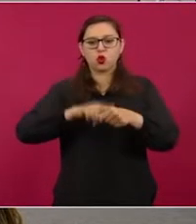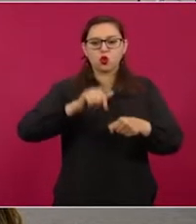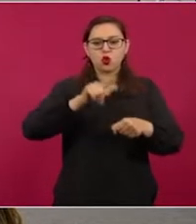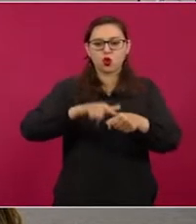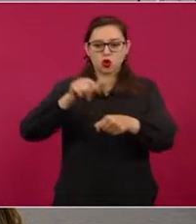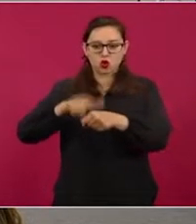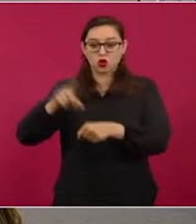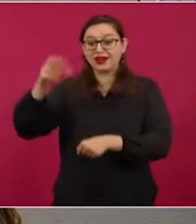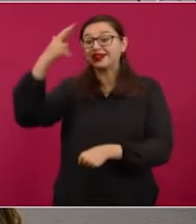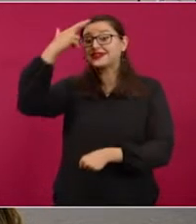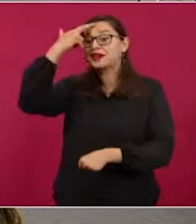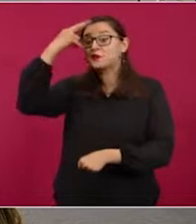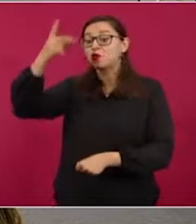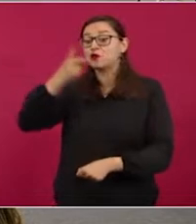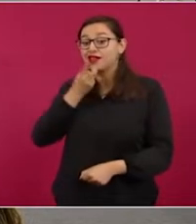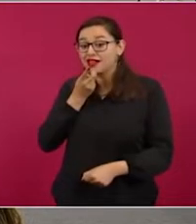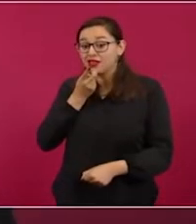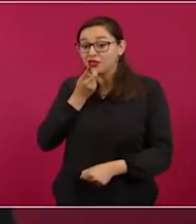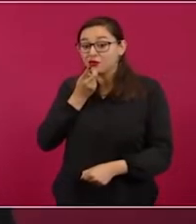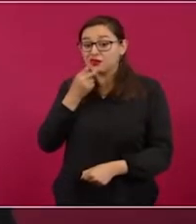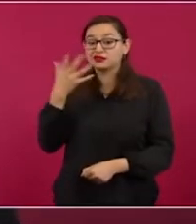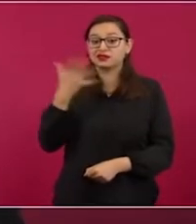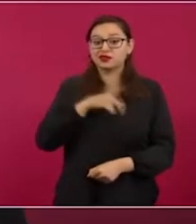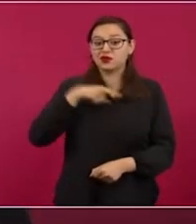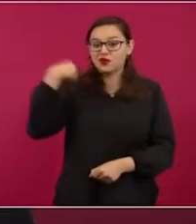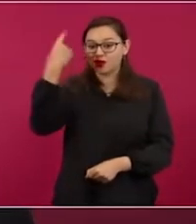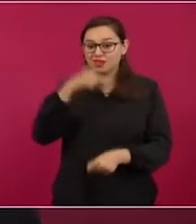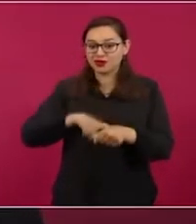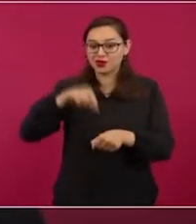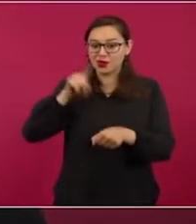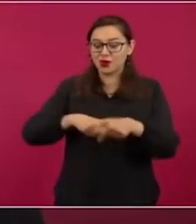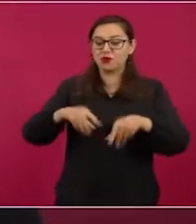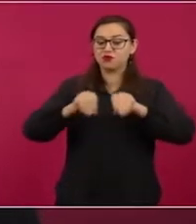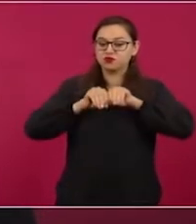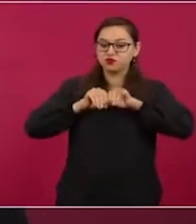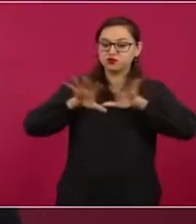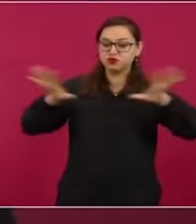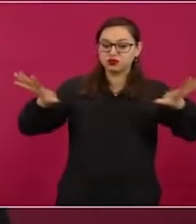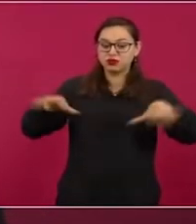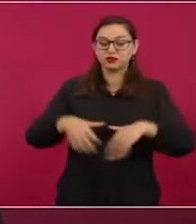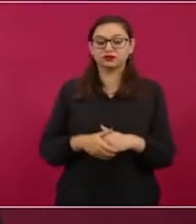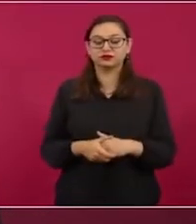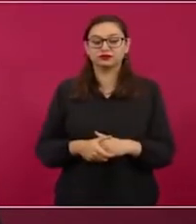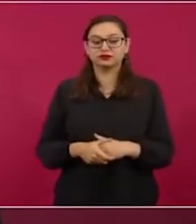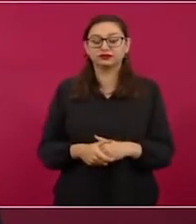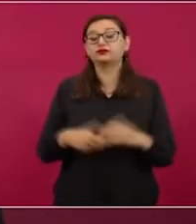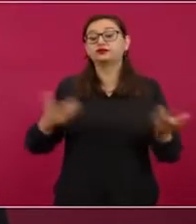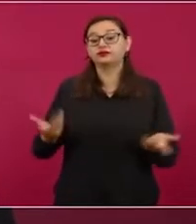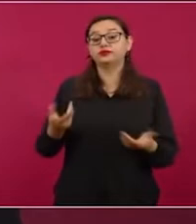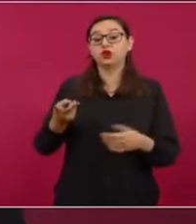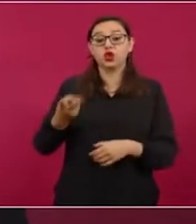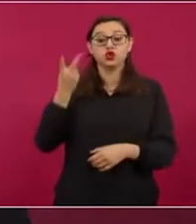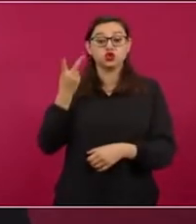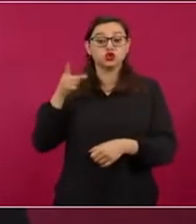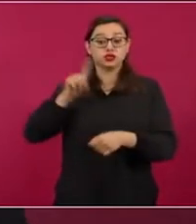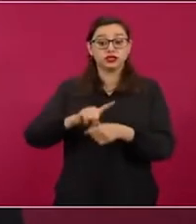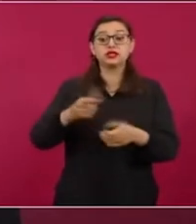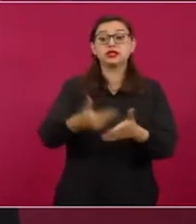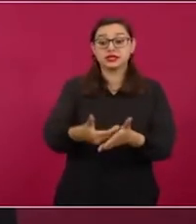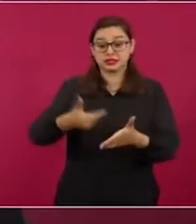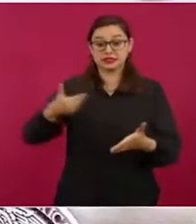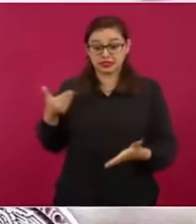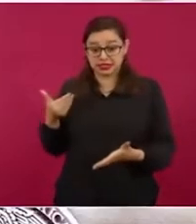bandera dominicana durante cinco horas. Dos días antes, la Embajada del País Caribeño lo había informado,